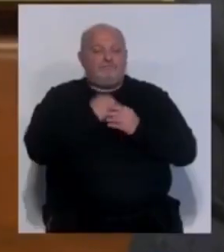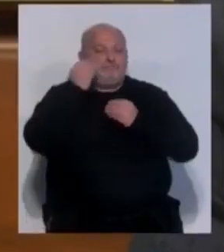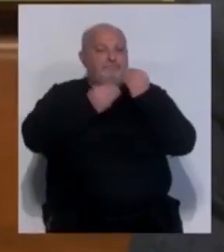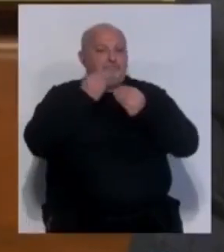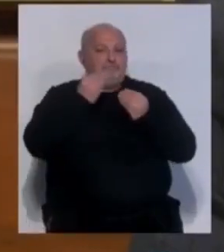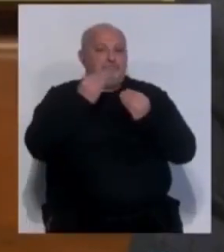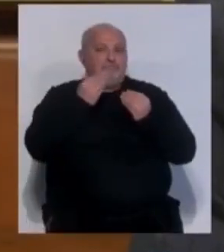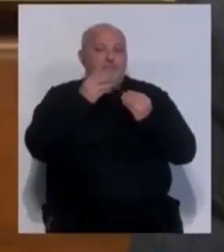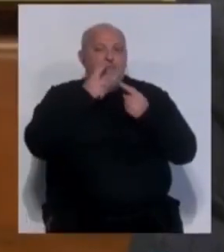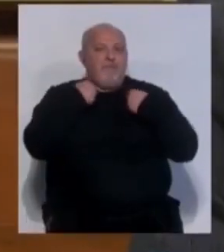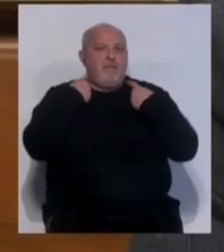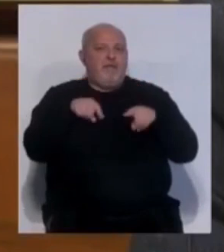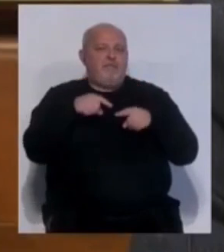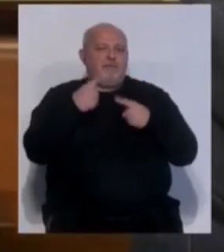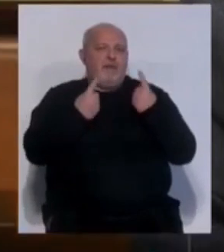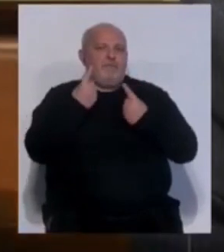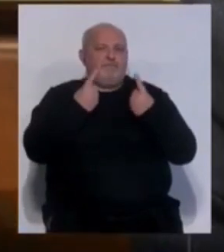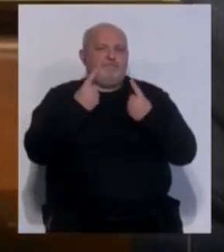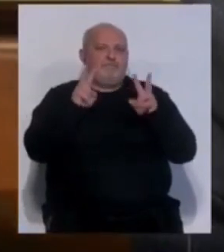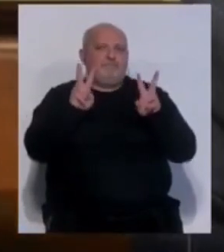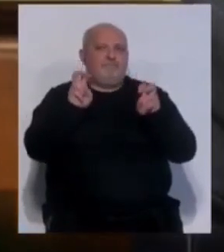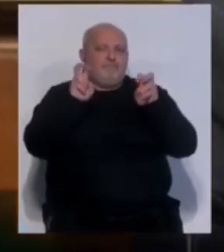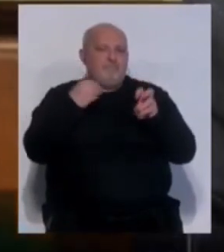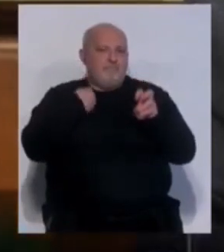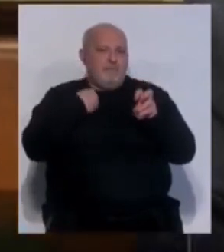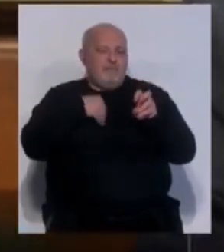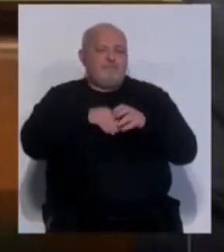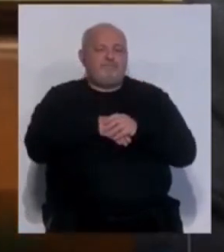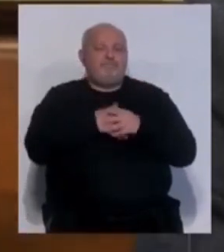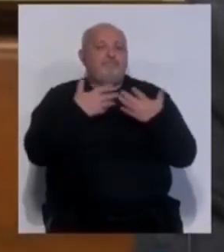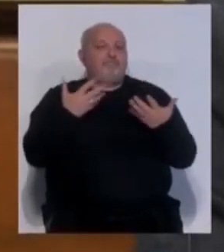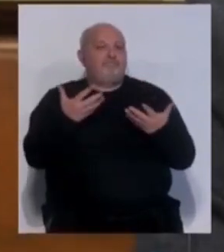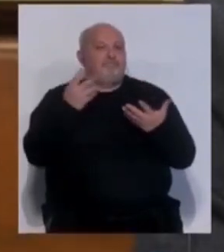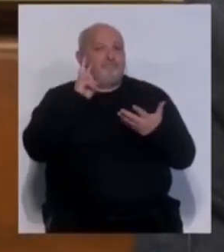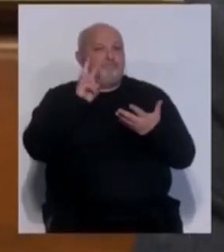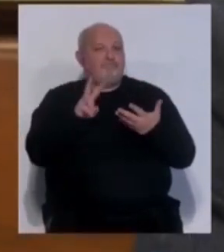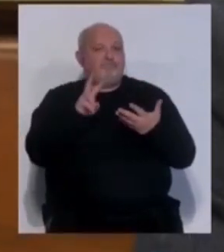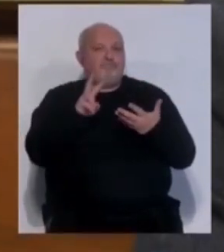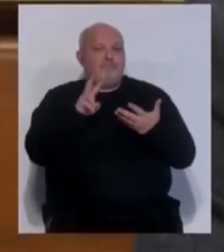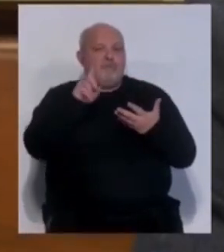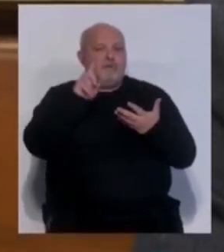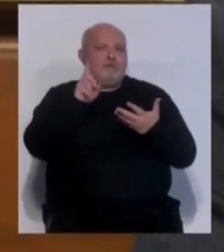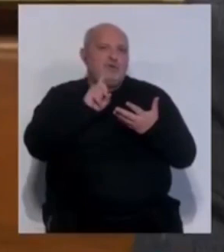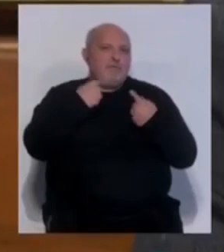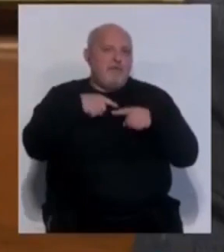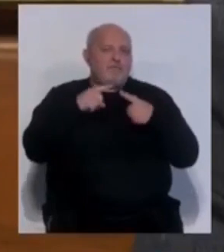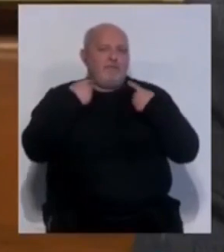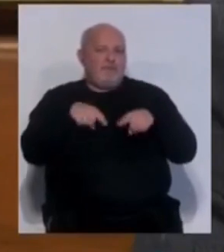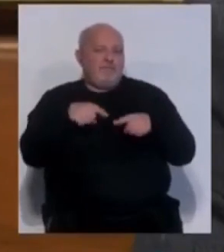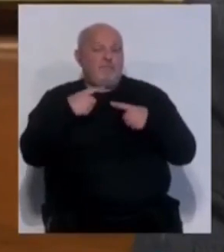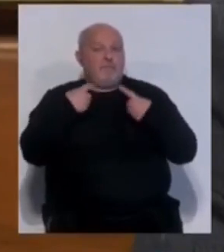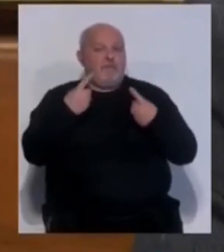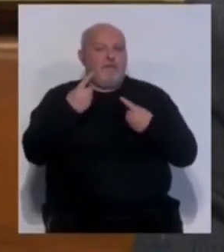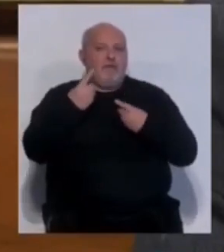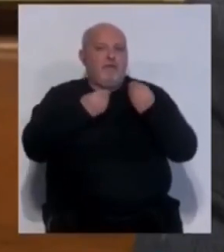Pensábamos que había perdido cierta esencia del mismo. ¿En qué momento se ve si se pierde, si no se pierde? Bueno, pues